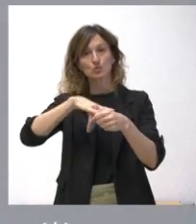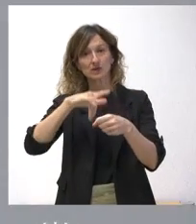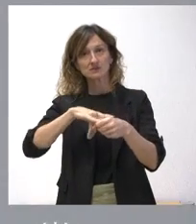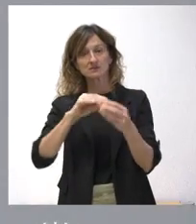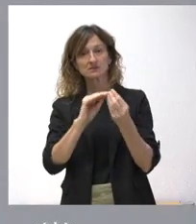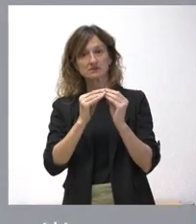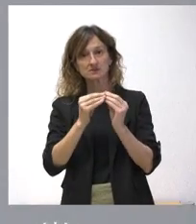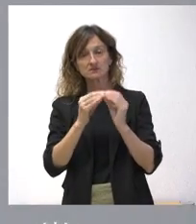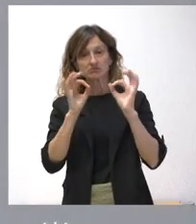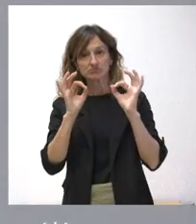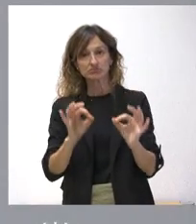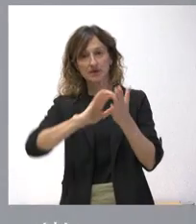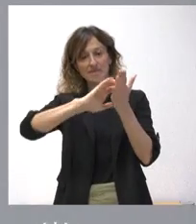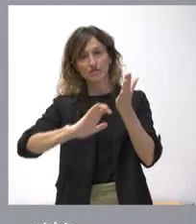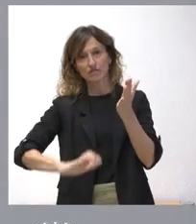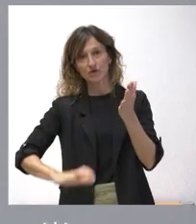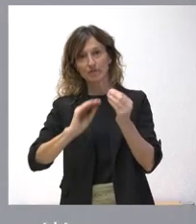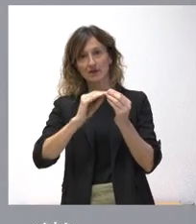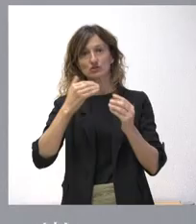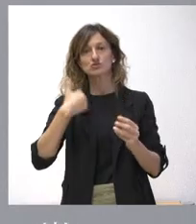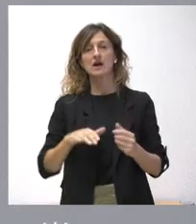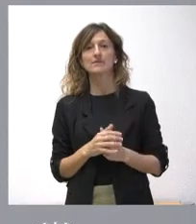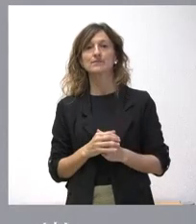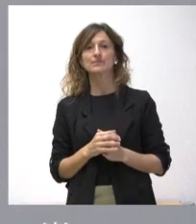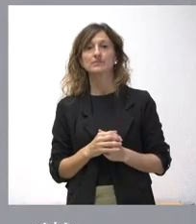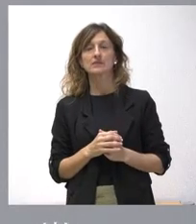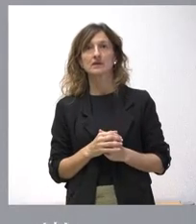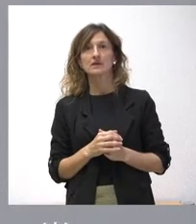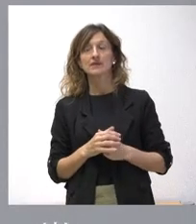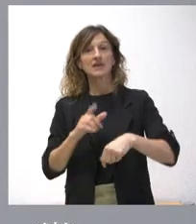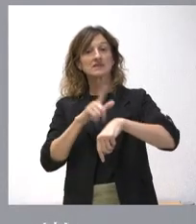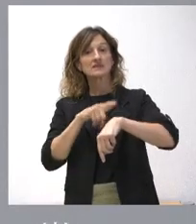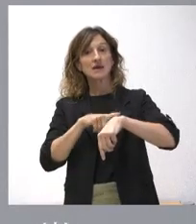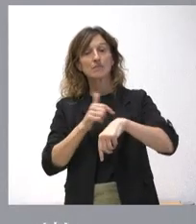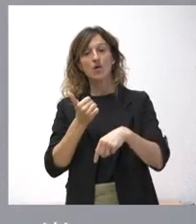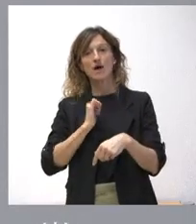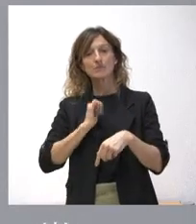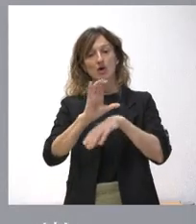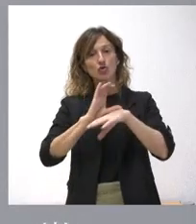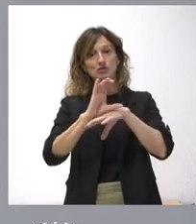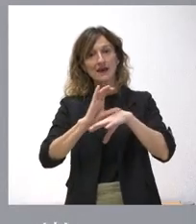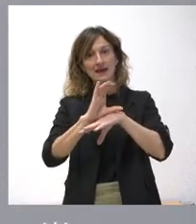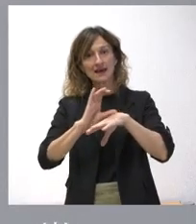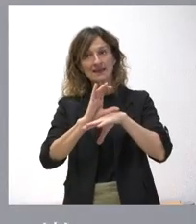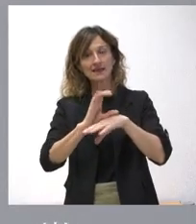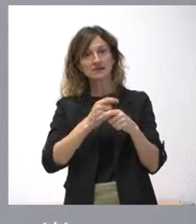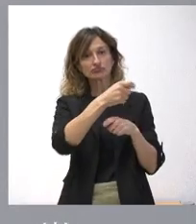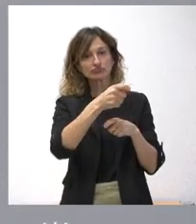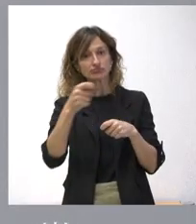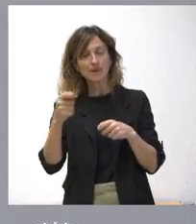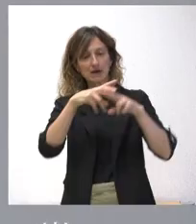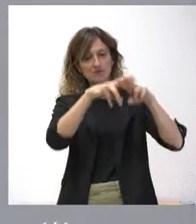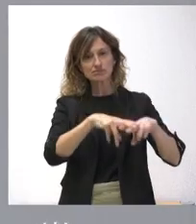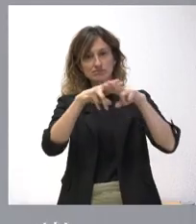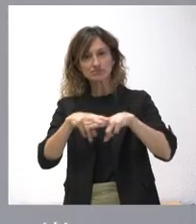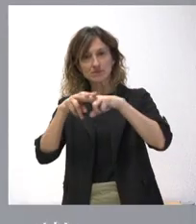el informe. Nosotros este tiempo hemos aprovechado para que las consejerías vayan viendo el contenido de este informe del